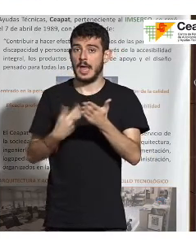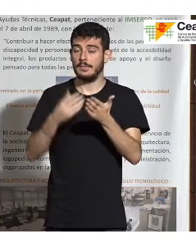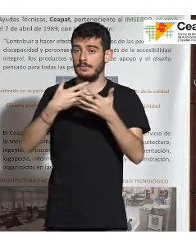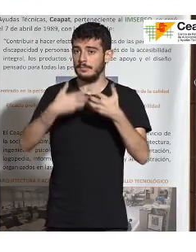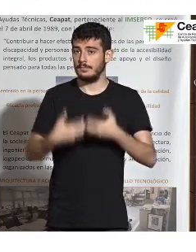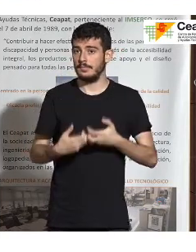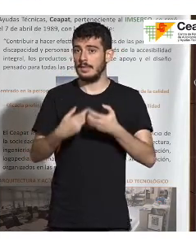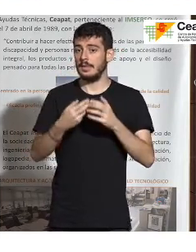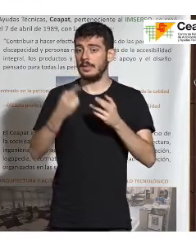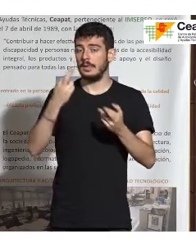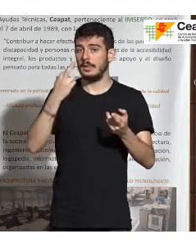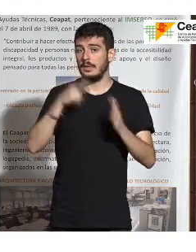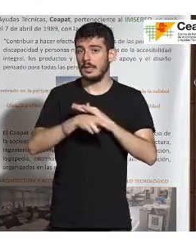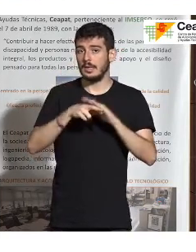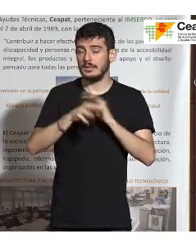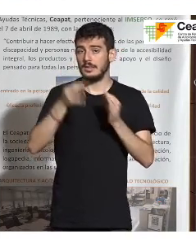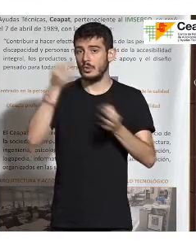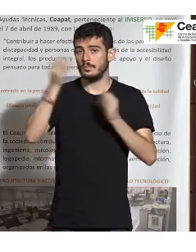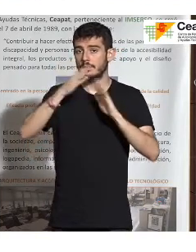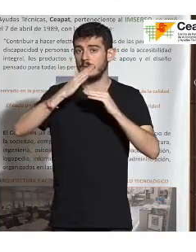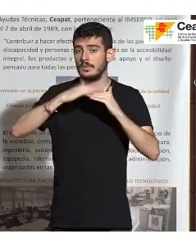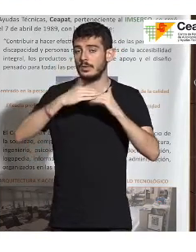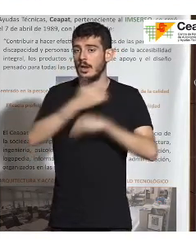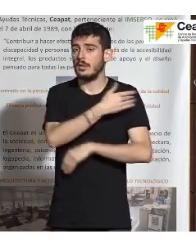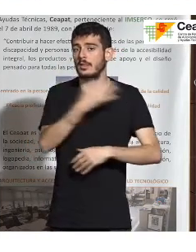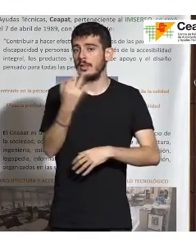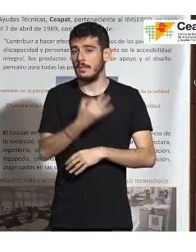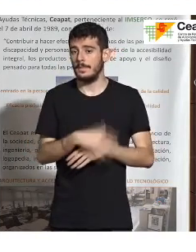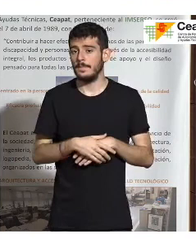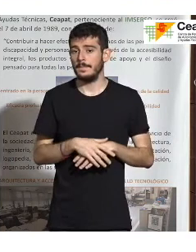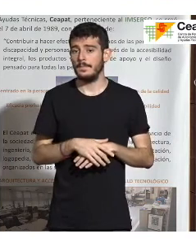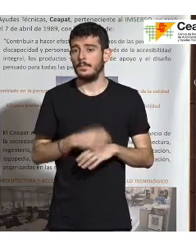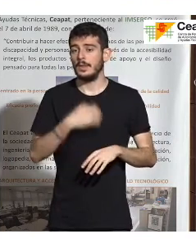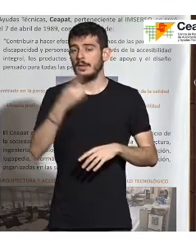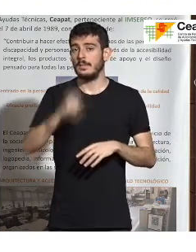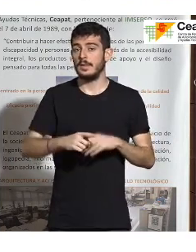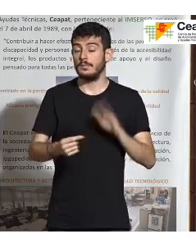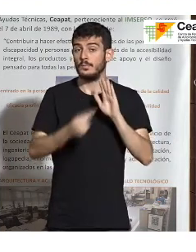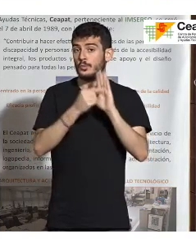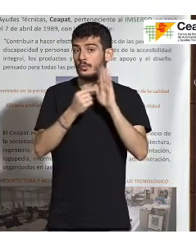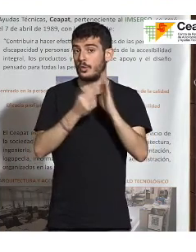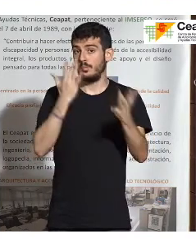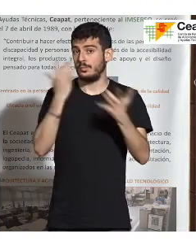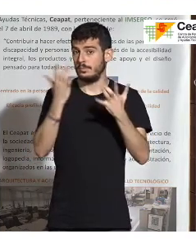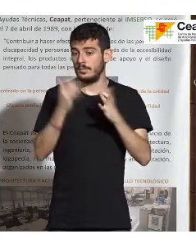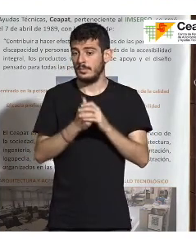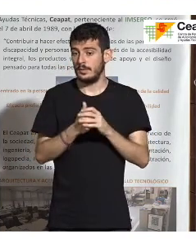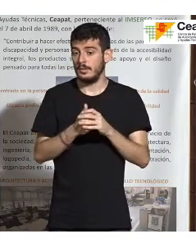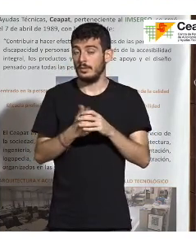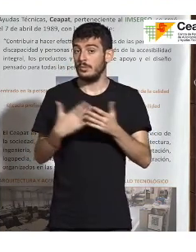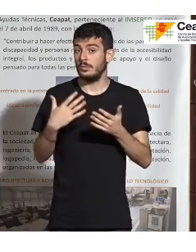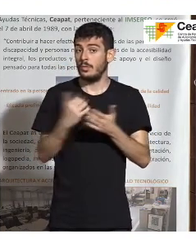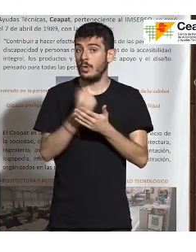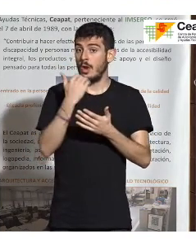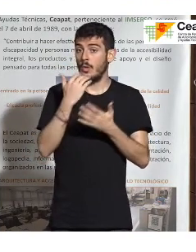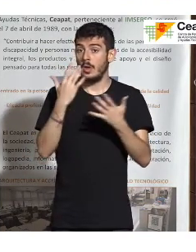cuáles son los requisitos mínimos que se entiende que deben de estar garantizados con ellos. Quizás también, como punto a destacar, que todo aquello que genere una alarma